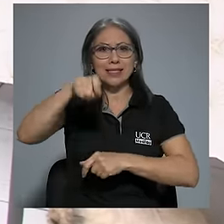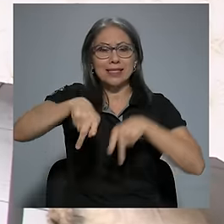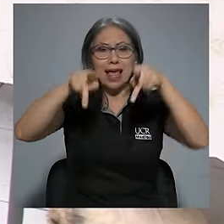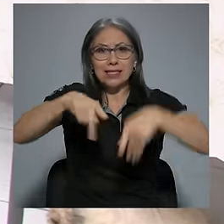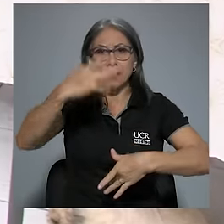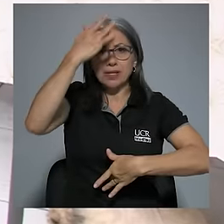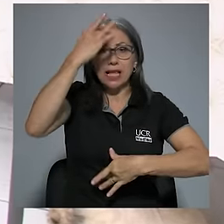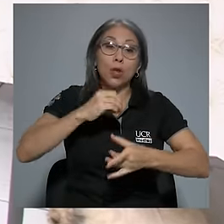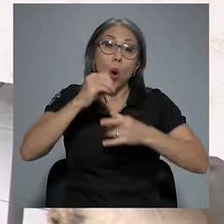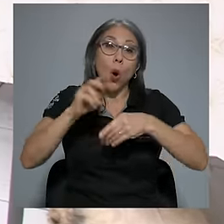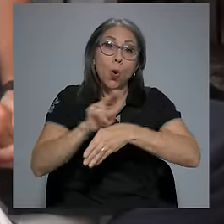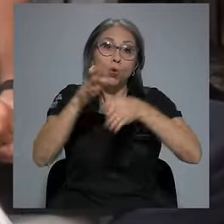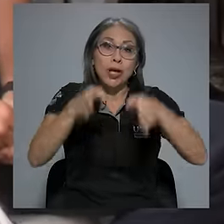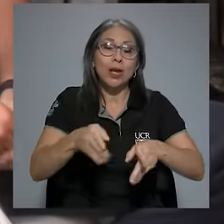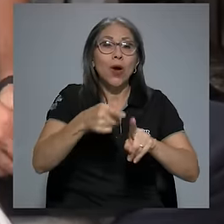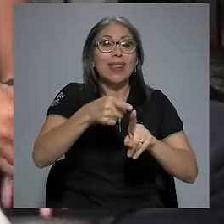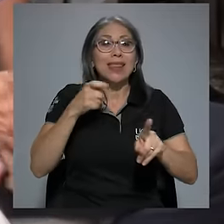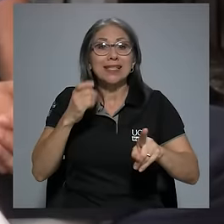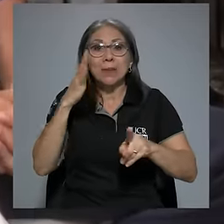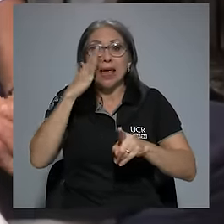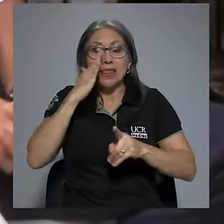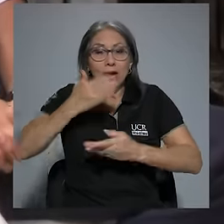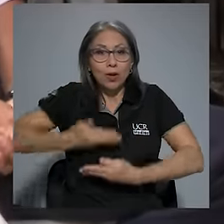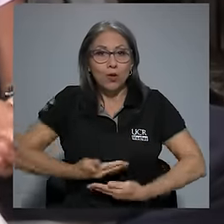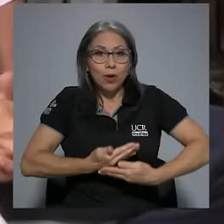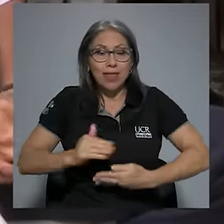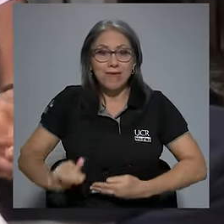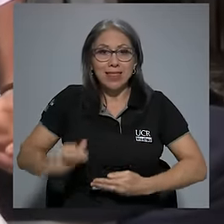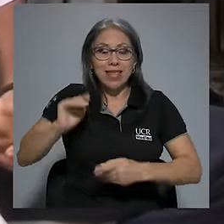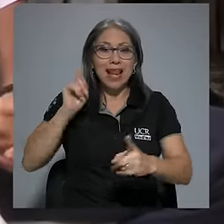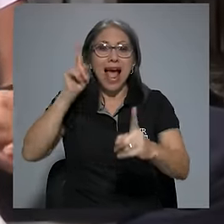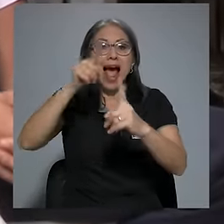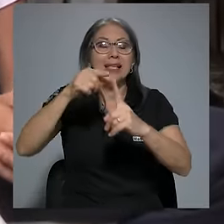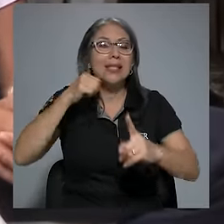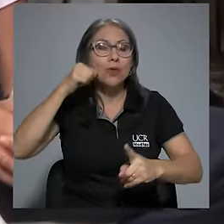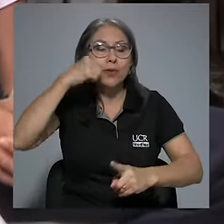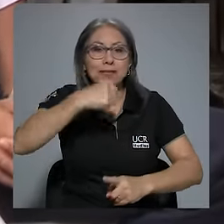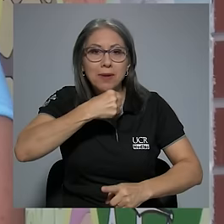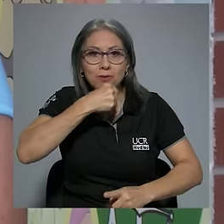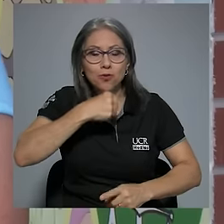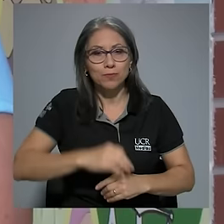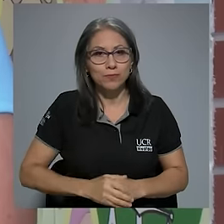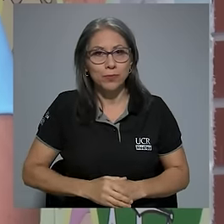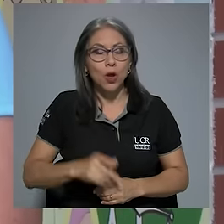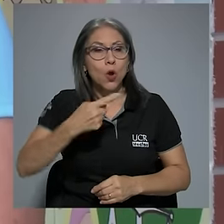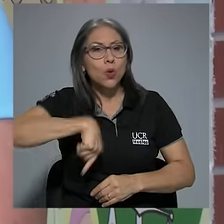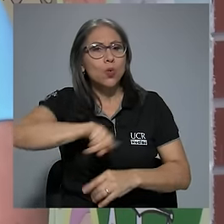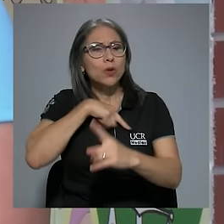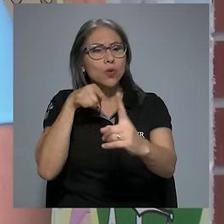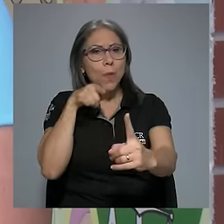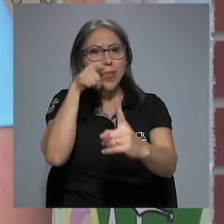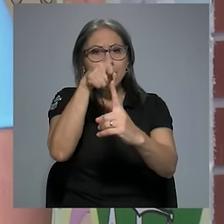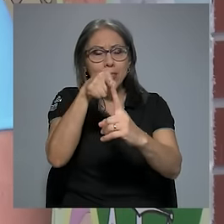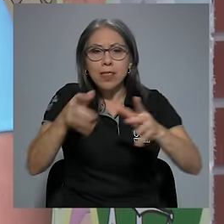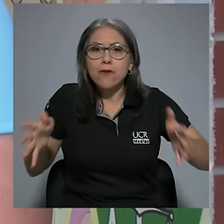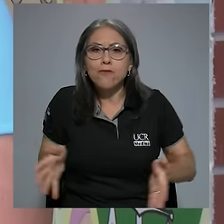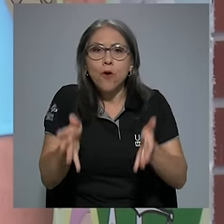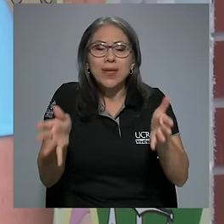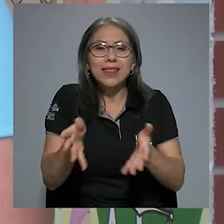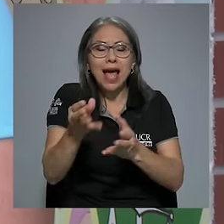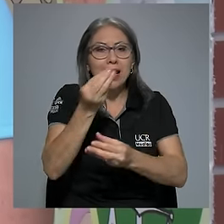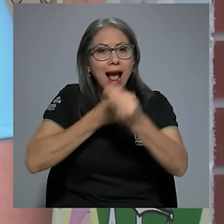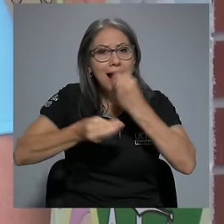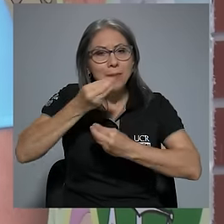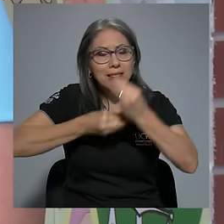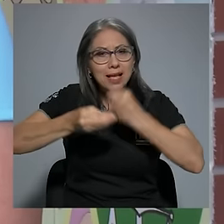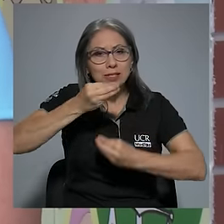desde el materno infantil hasta la adultez mayor. Nuestro objetivo es fomentar una alimentación